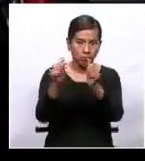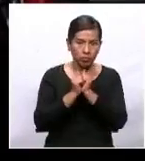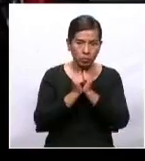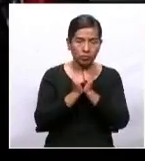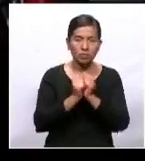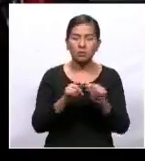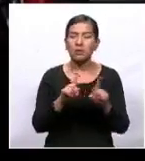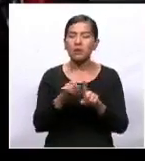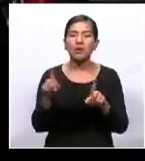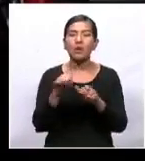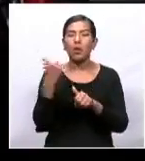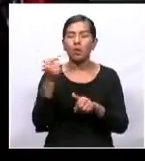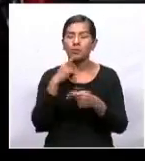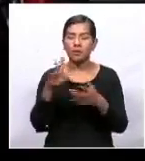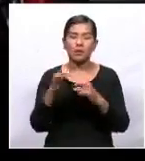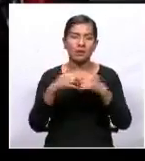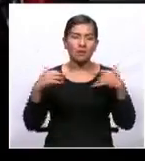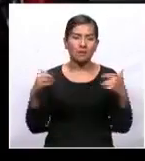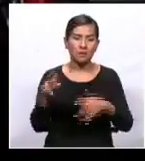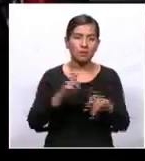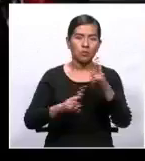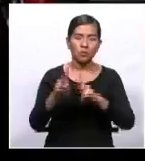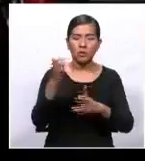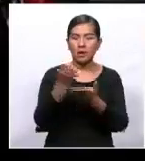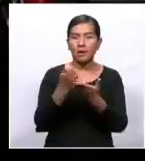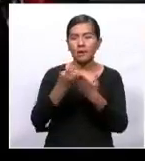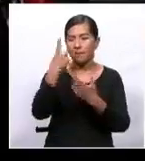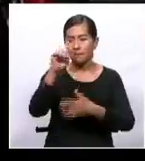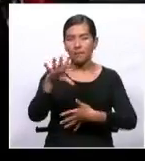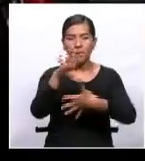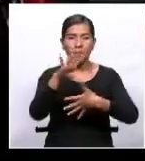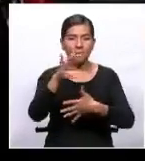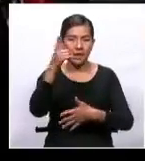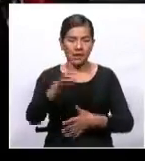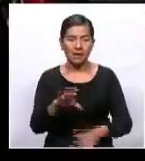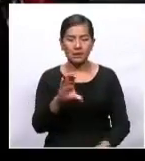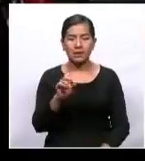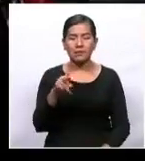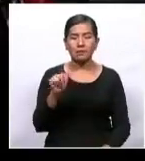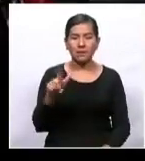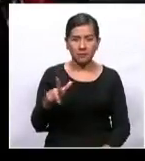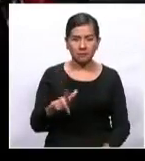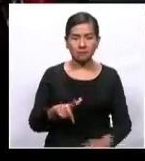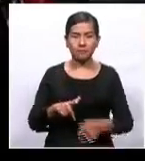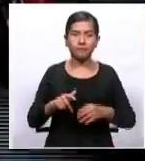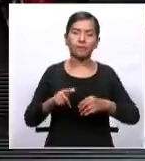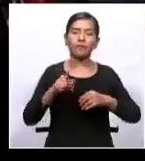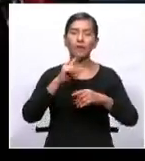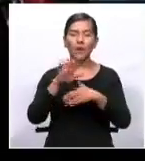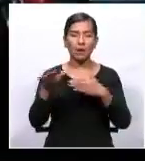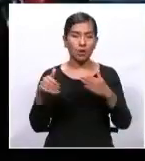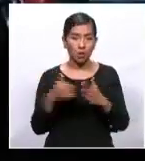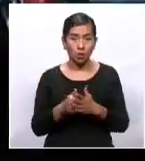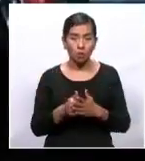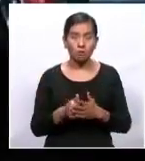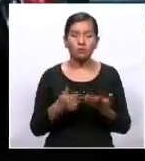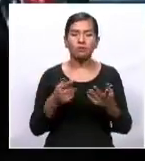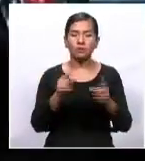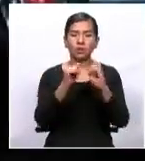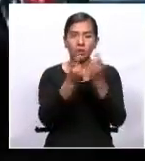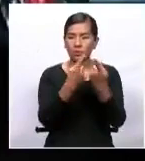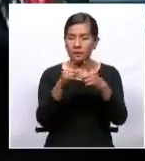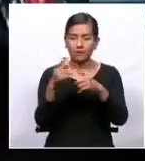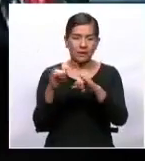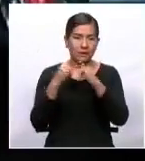División de Población de la Comisión Económica para América Latina, CEPAL. Estas instancias son netamente técnicas,